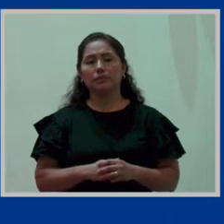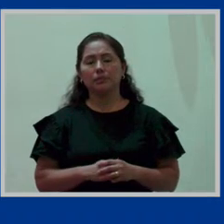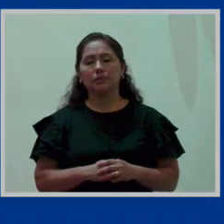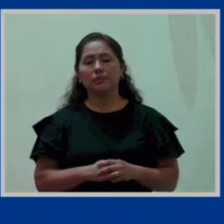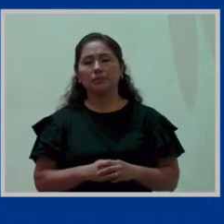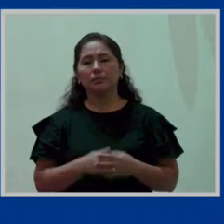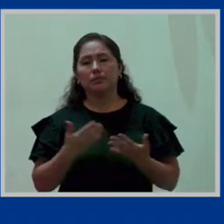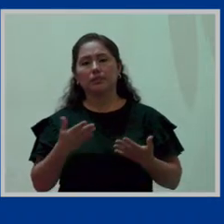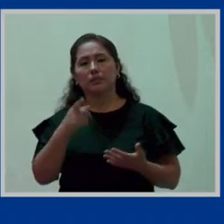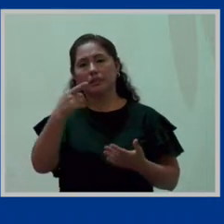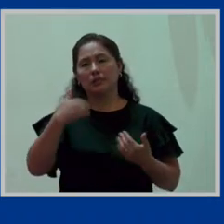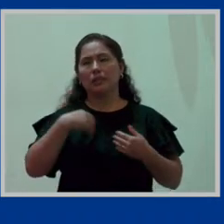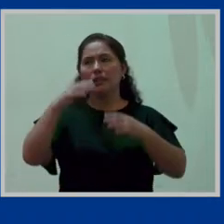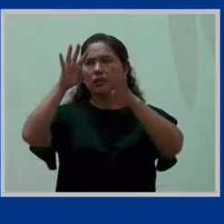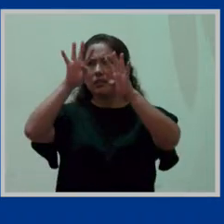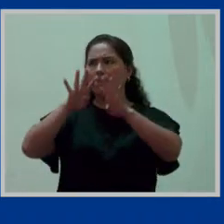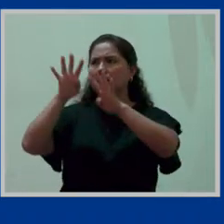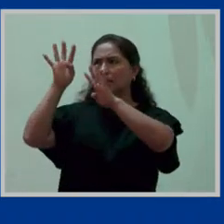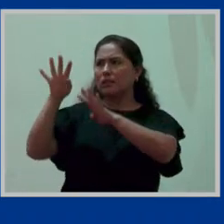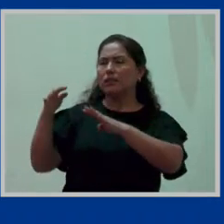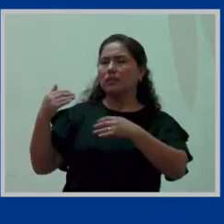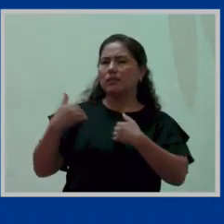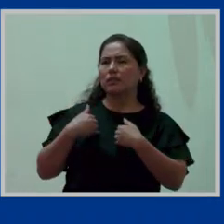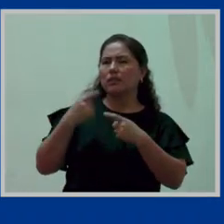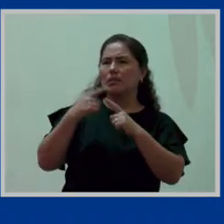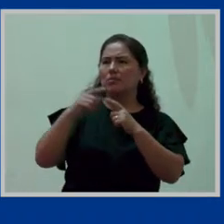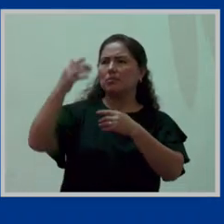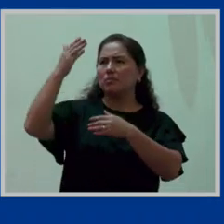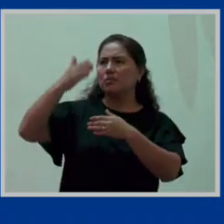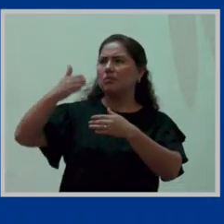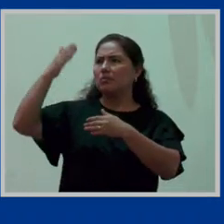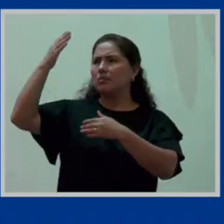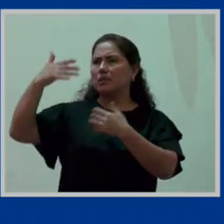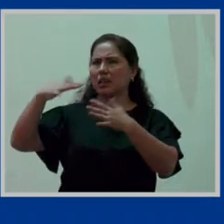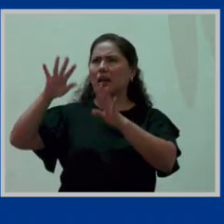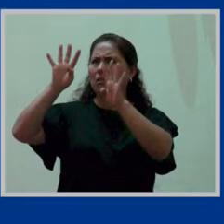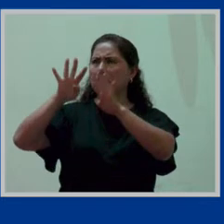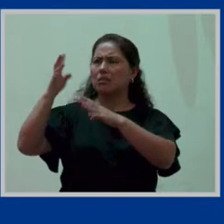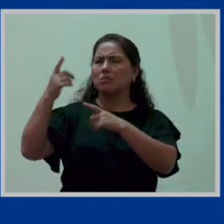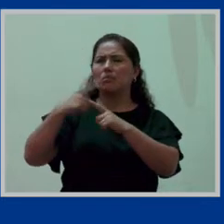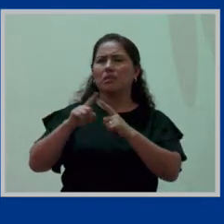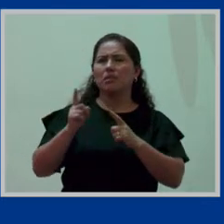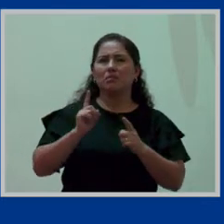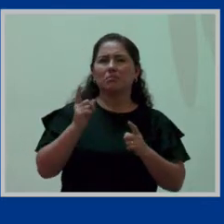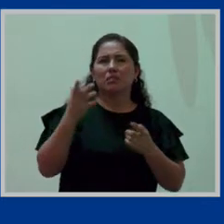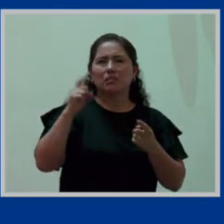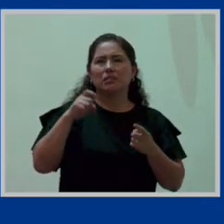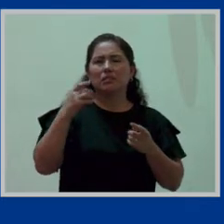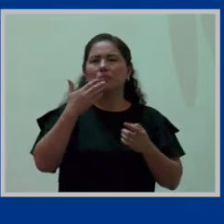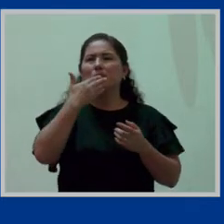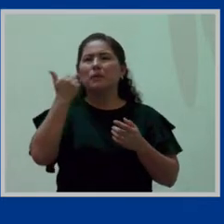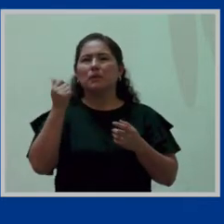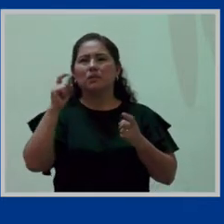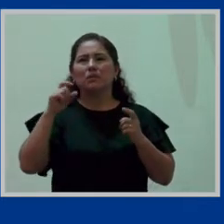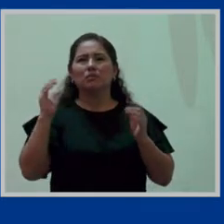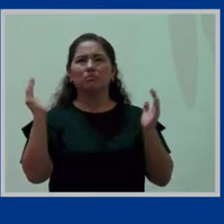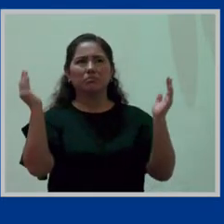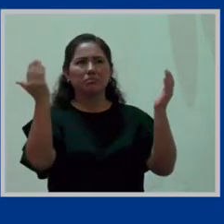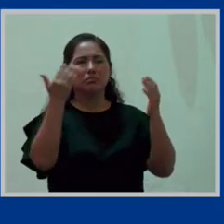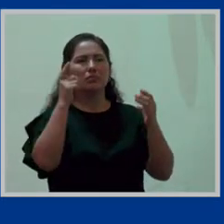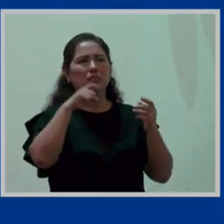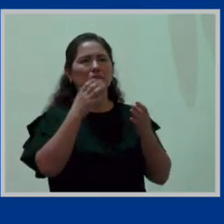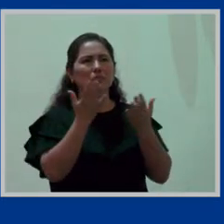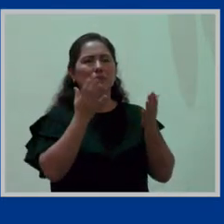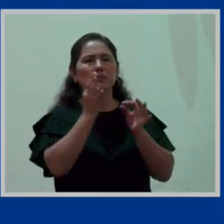pero si ya tiene la cortina y la persiana, pero son las usuarias. Para que cumplan la finalidad del servicio, es